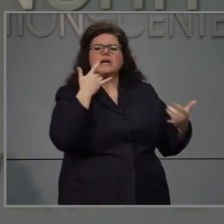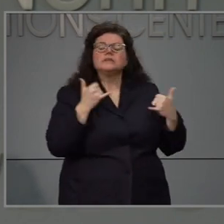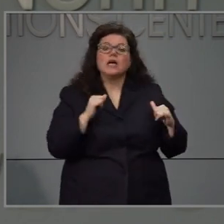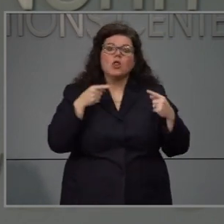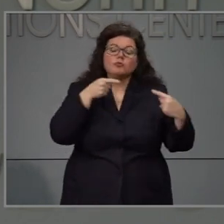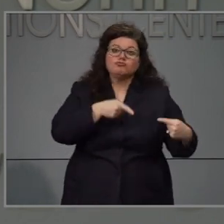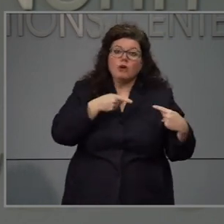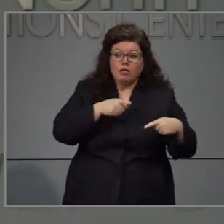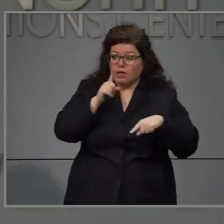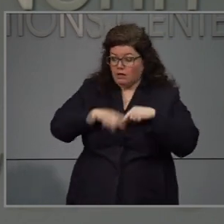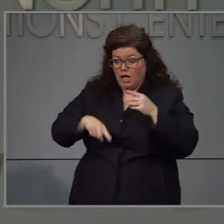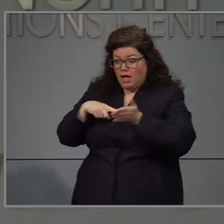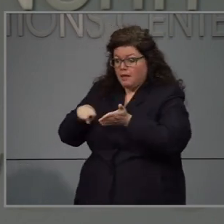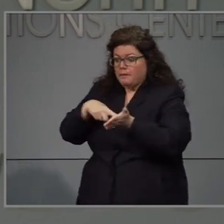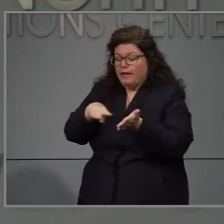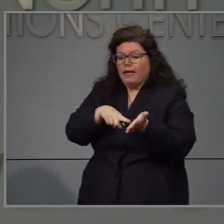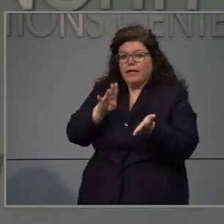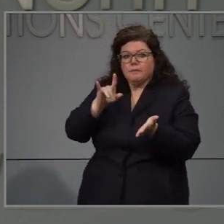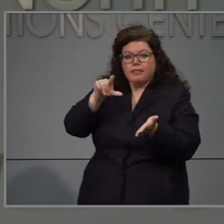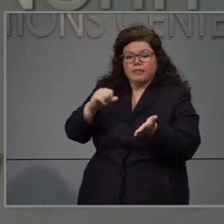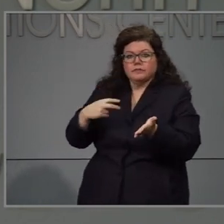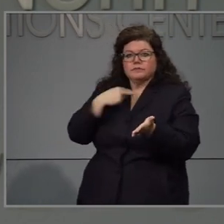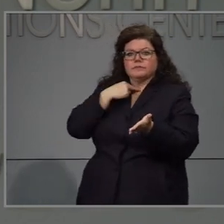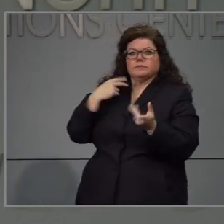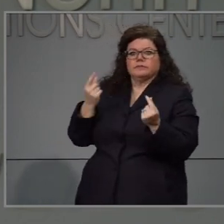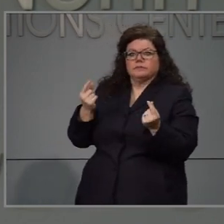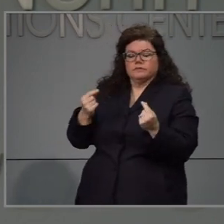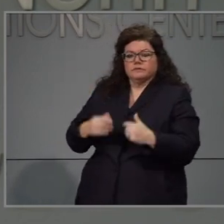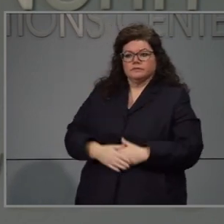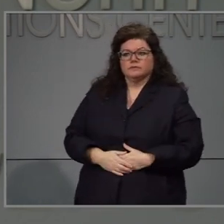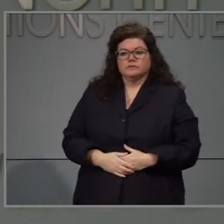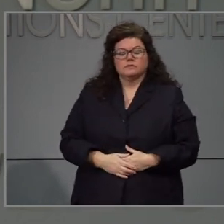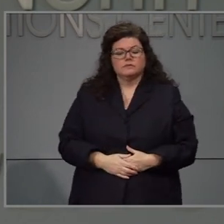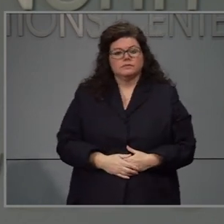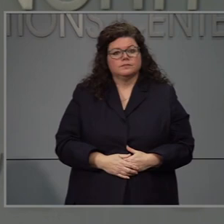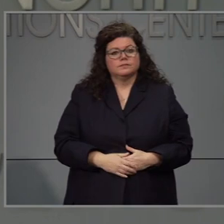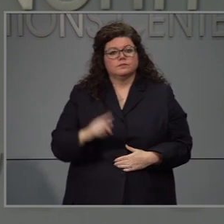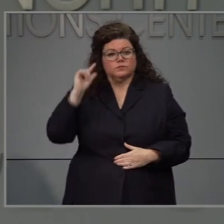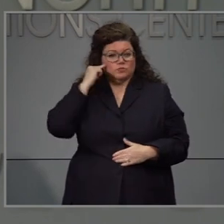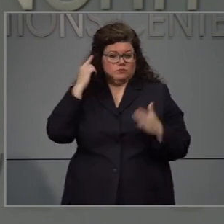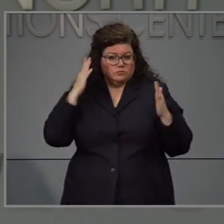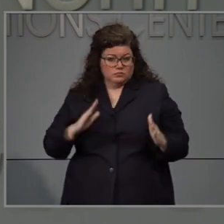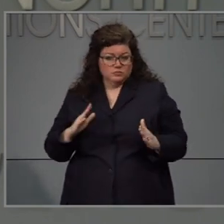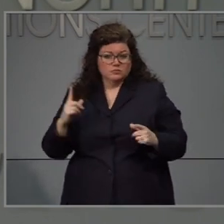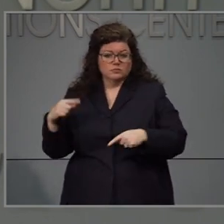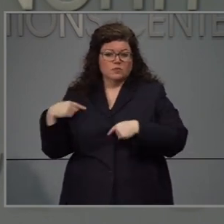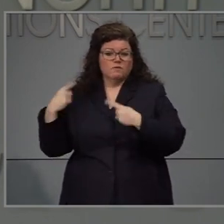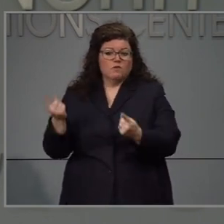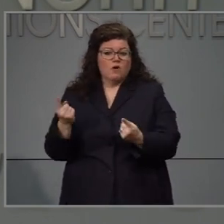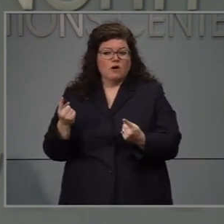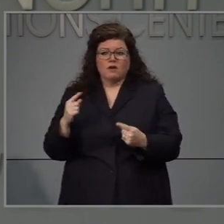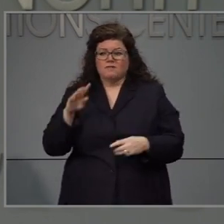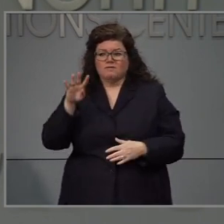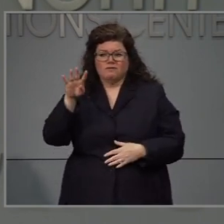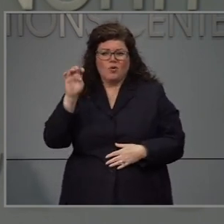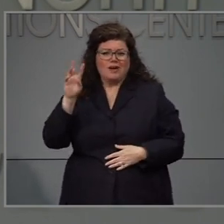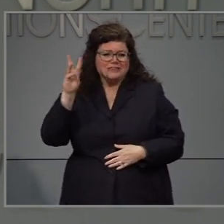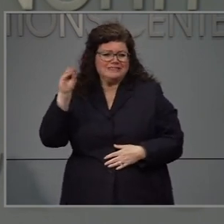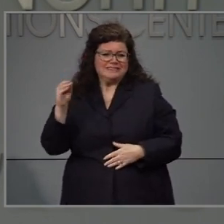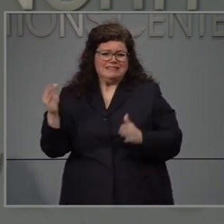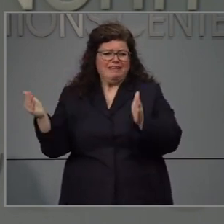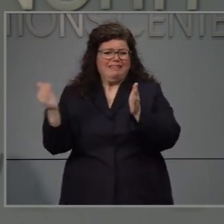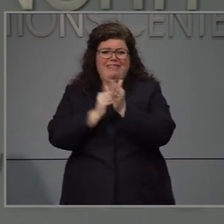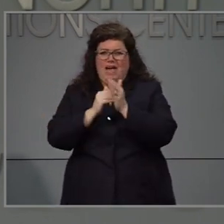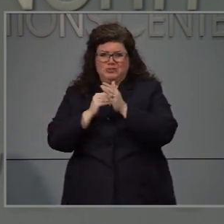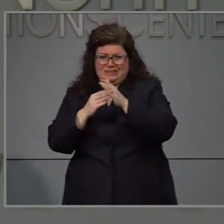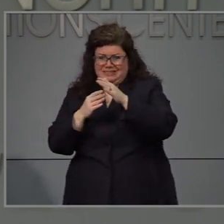reclamos y están teniendo dificultad para pagar sus cuentas resuelta. Hasta ahora cuatrocientos sesenta mil más de cuatrocientos sesenta mil personas en